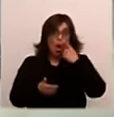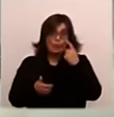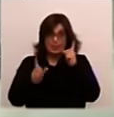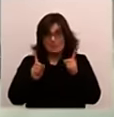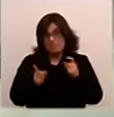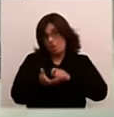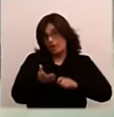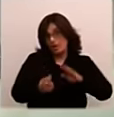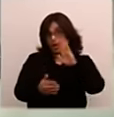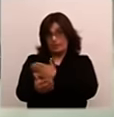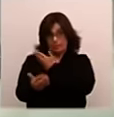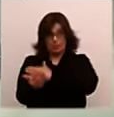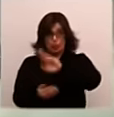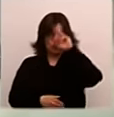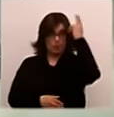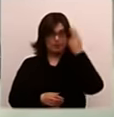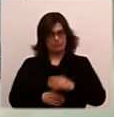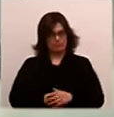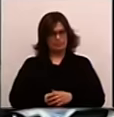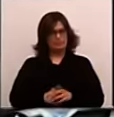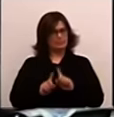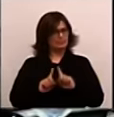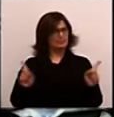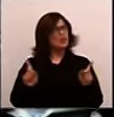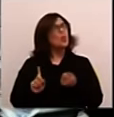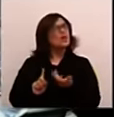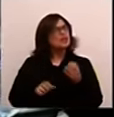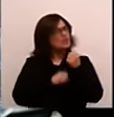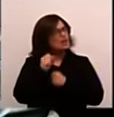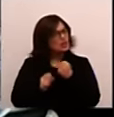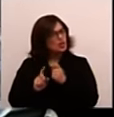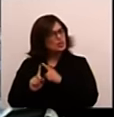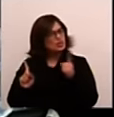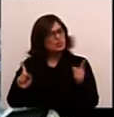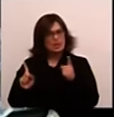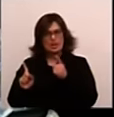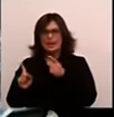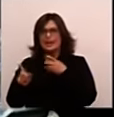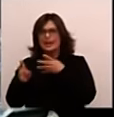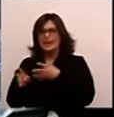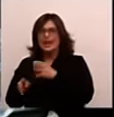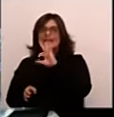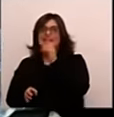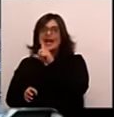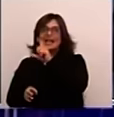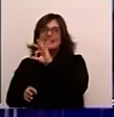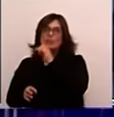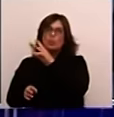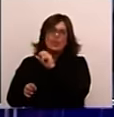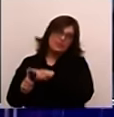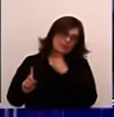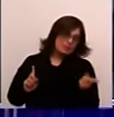uruguayo. ¿Qué diferencia en años, repetime los años, de Salsipuedes a el asesinato de Bernabé?